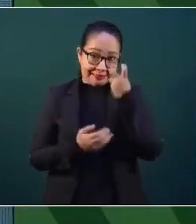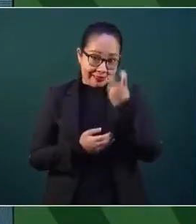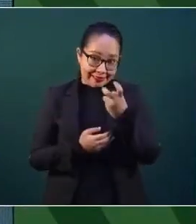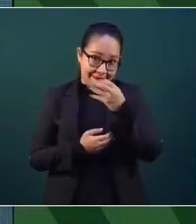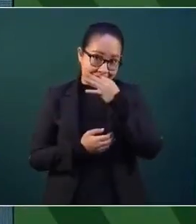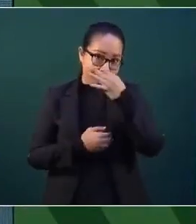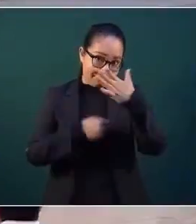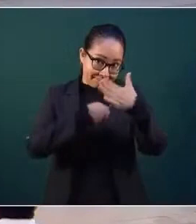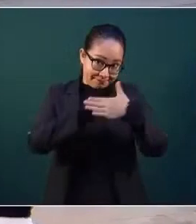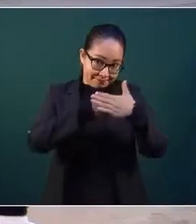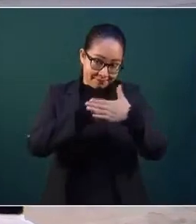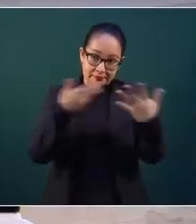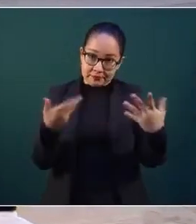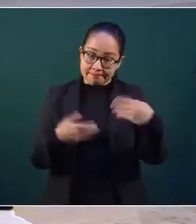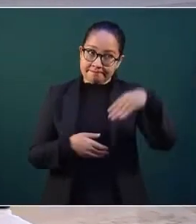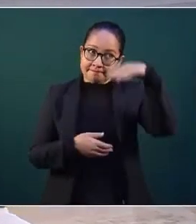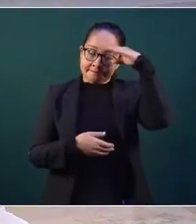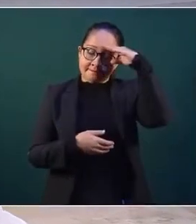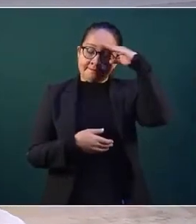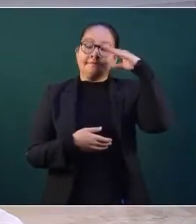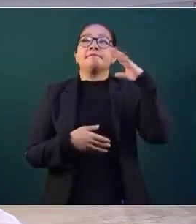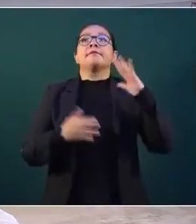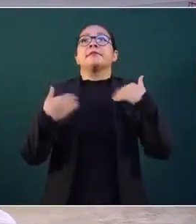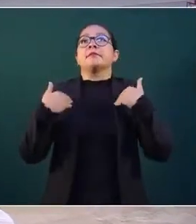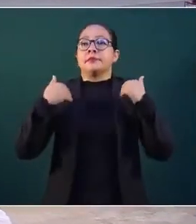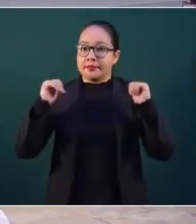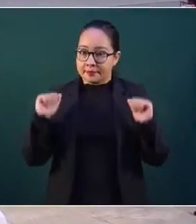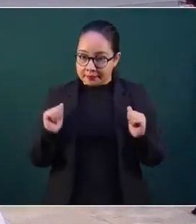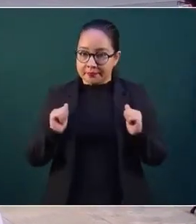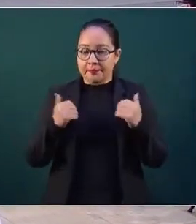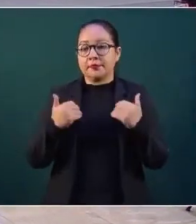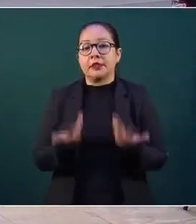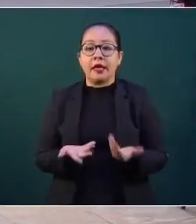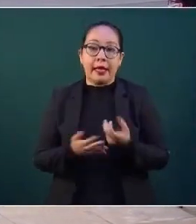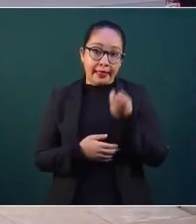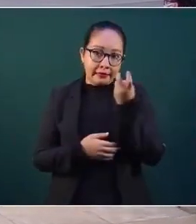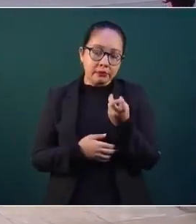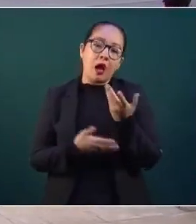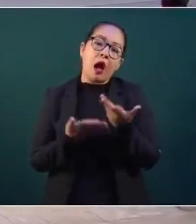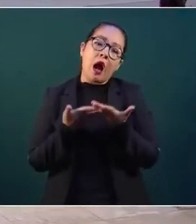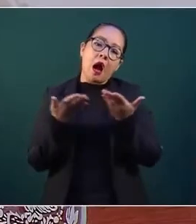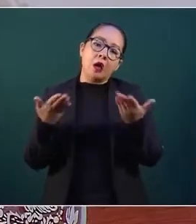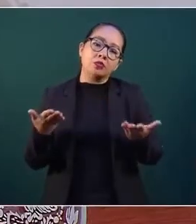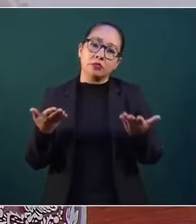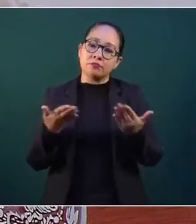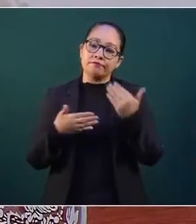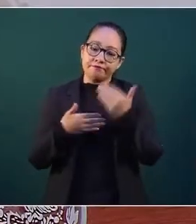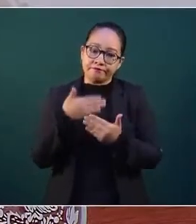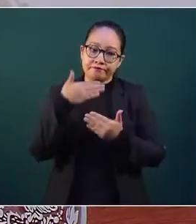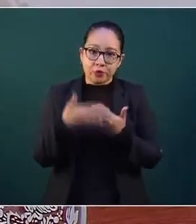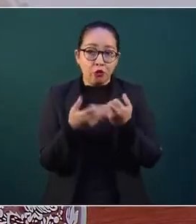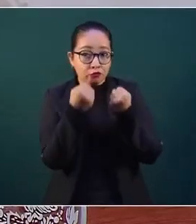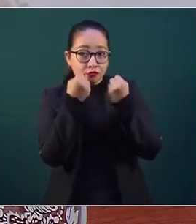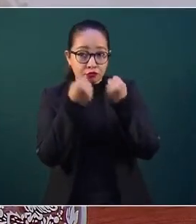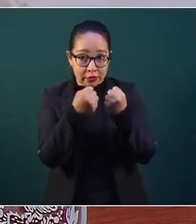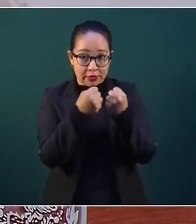es la Sierra de Zongolica, por ejemplo. Detalló que en estas dos entidades la vacunación se acelerará gracias a la Secretaría de la Defensa Nacional,